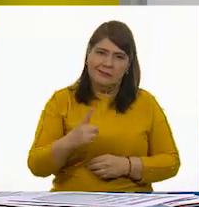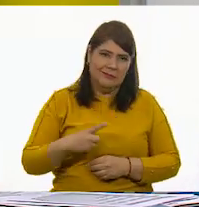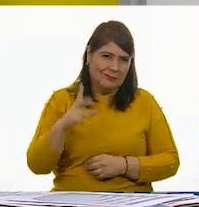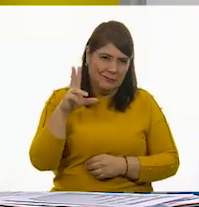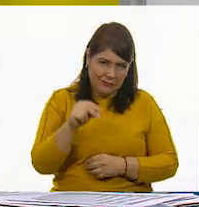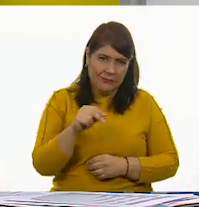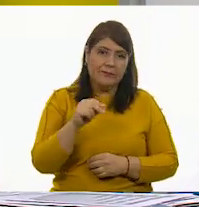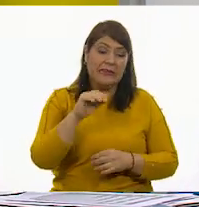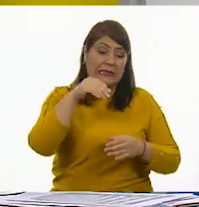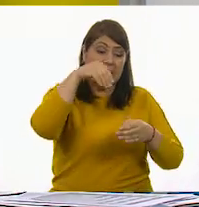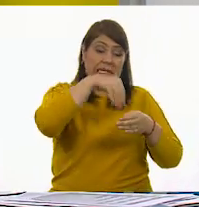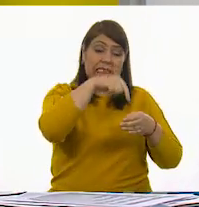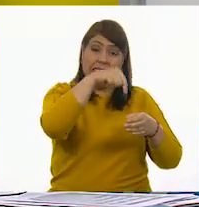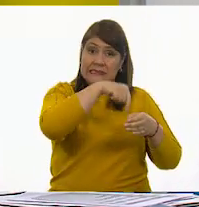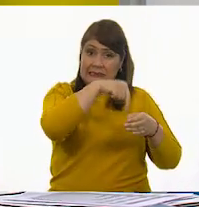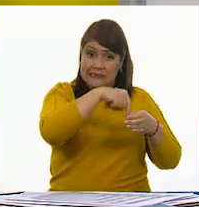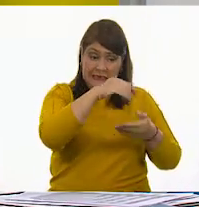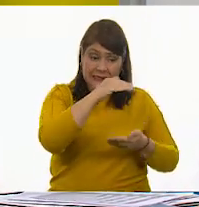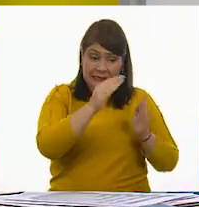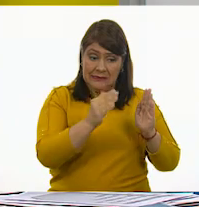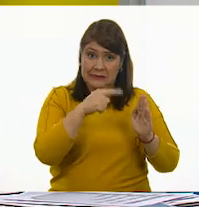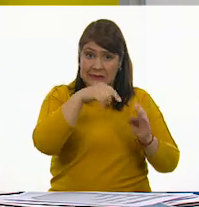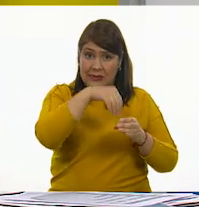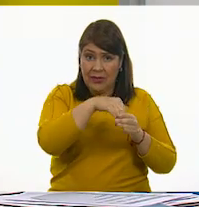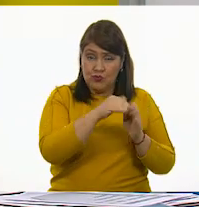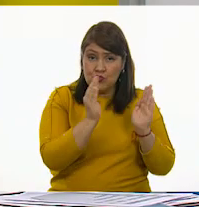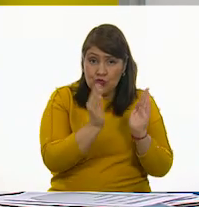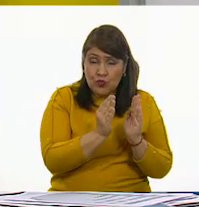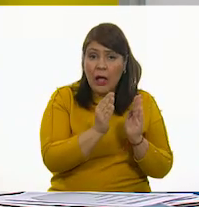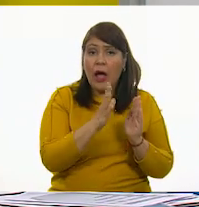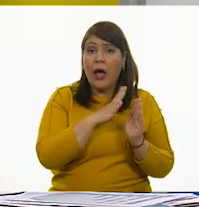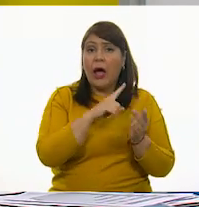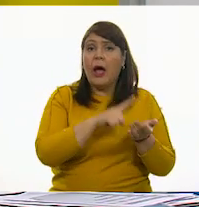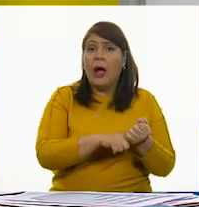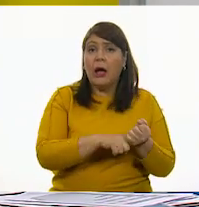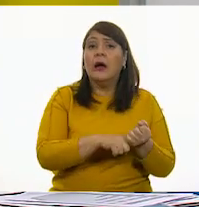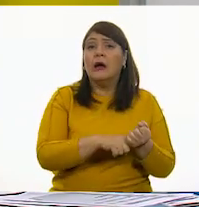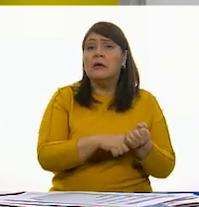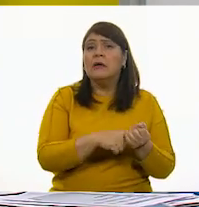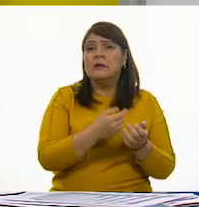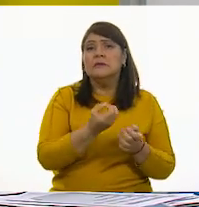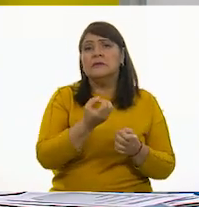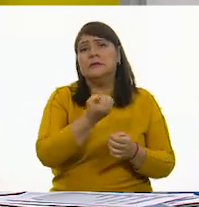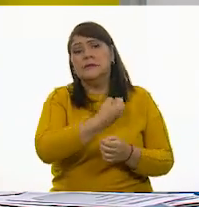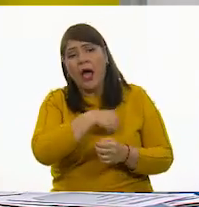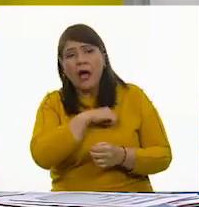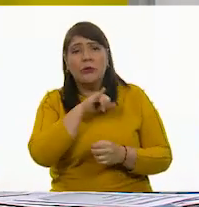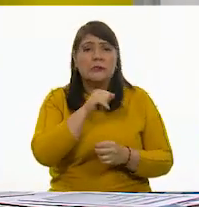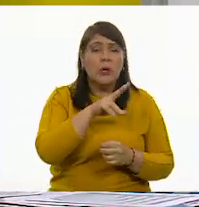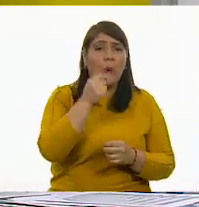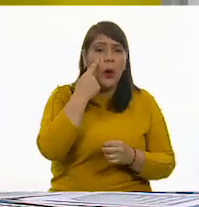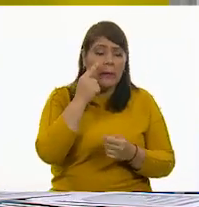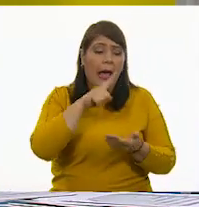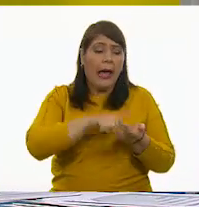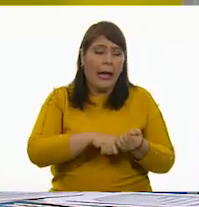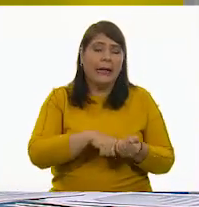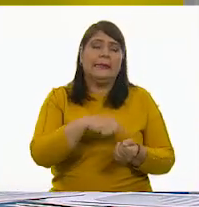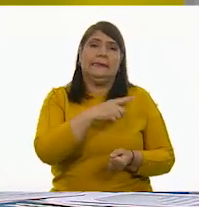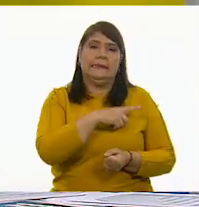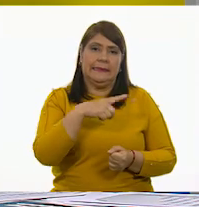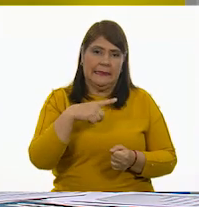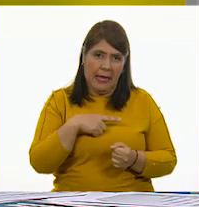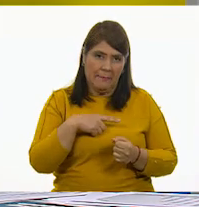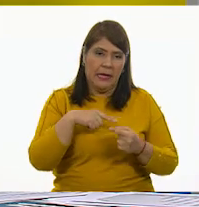que tiene una bolsita de este tamaño nos dice muchas cosas. Por eso es importante que ese mensaje, y vuelvo a decirlo,